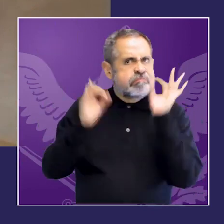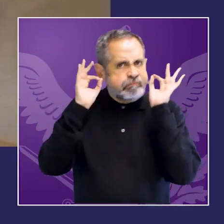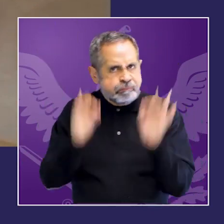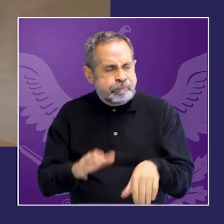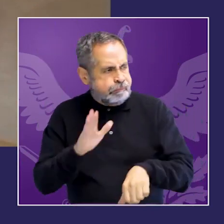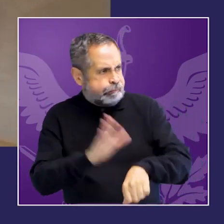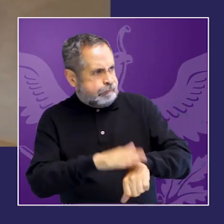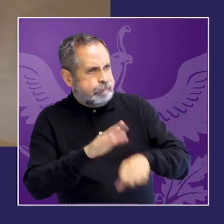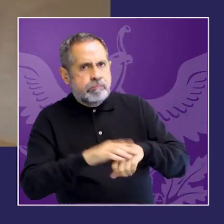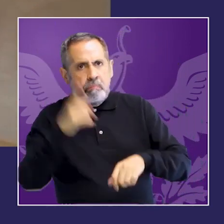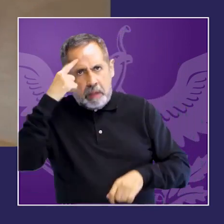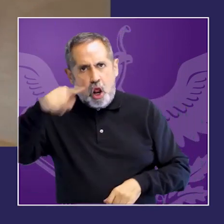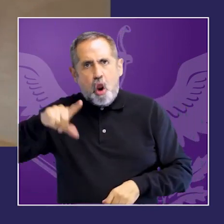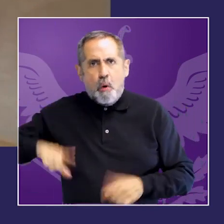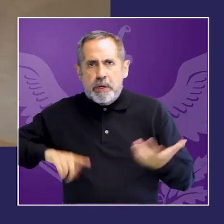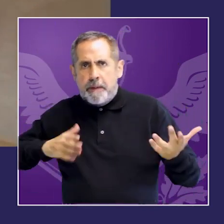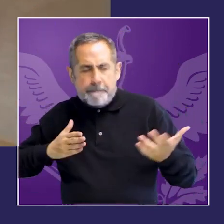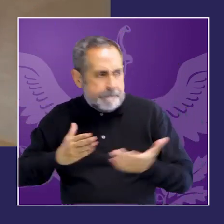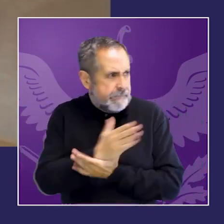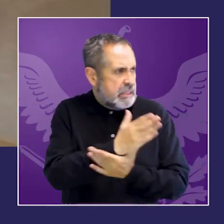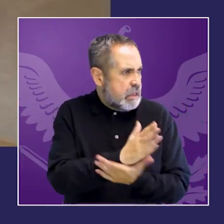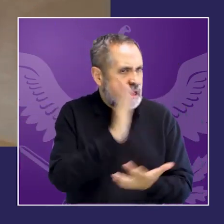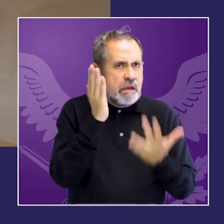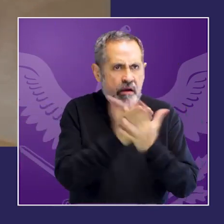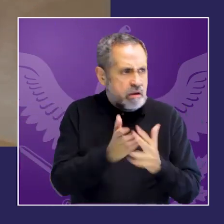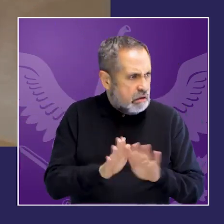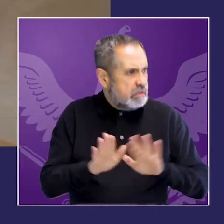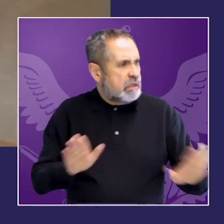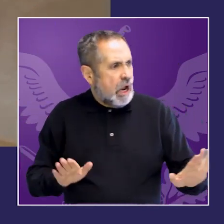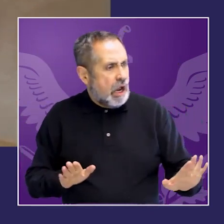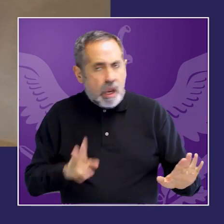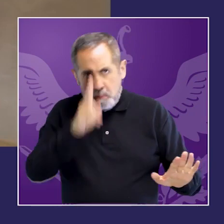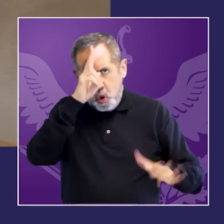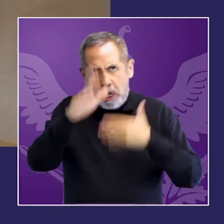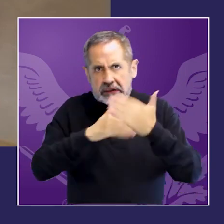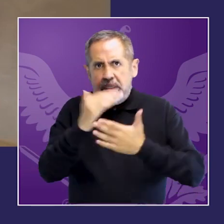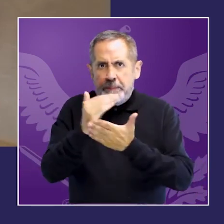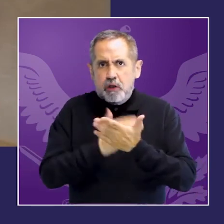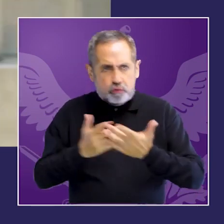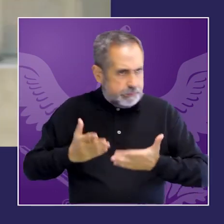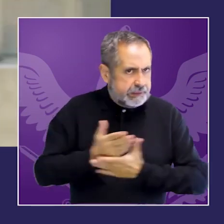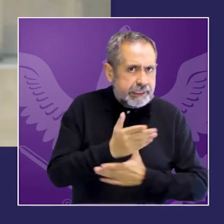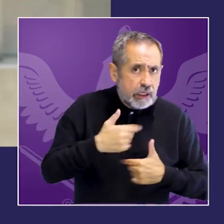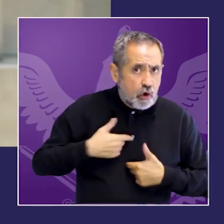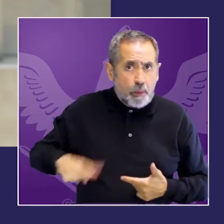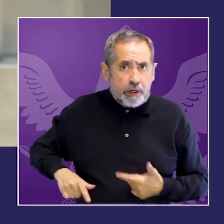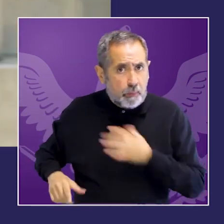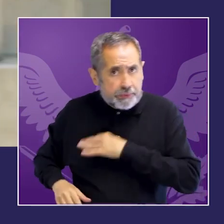eficiente y eficaz para que el Estado pueda intervenir en esas primeras manifestaciones de violencia